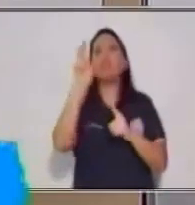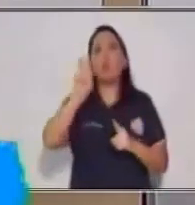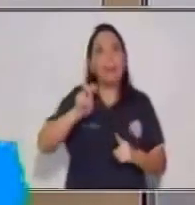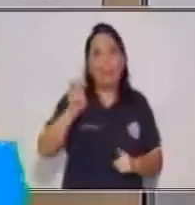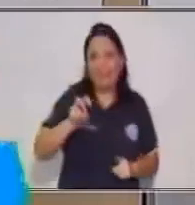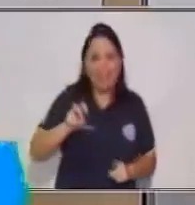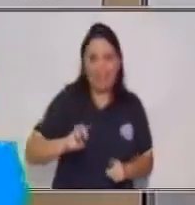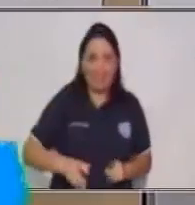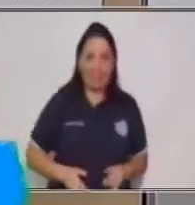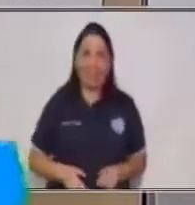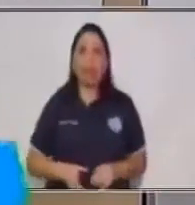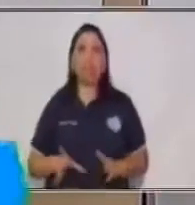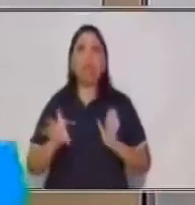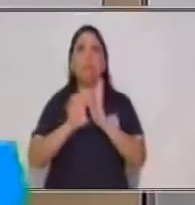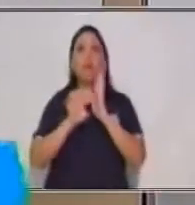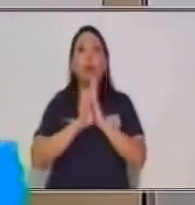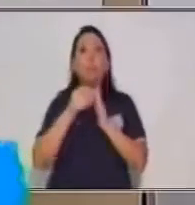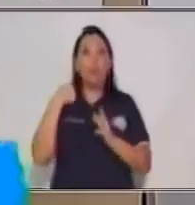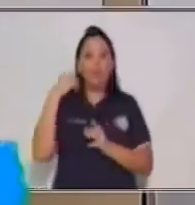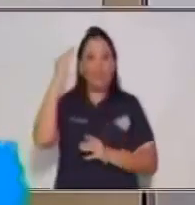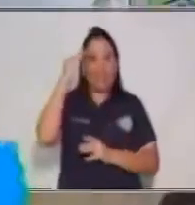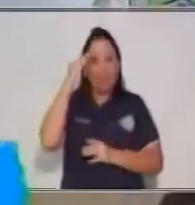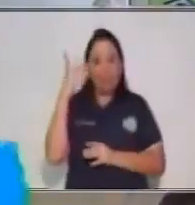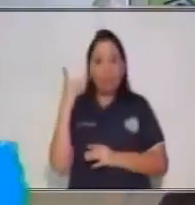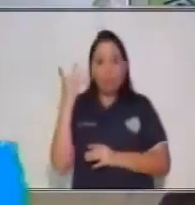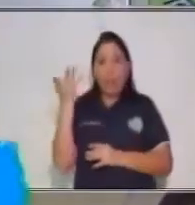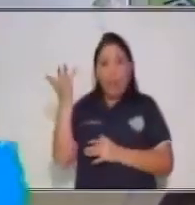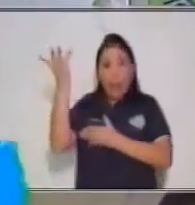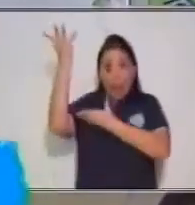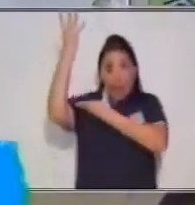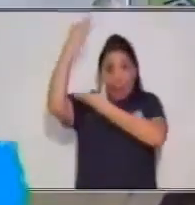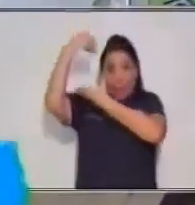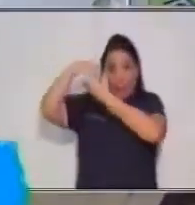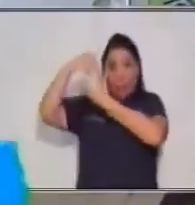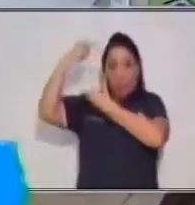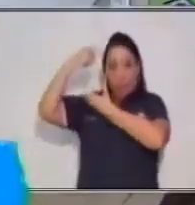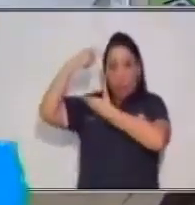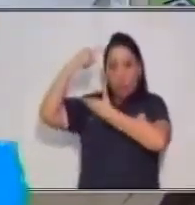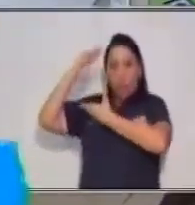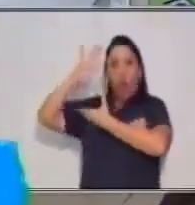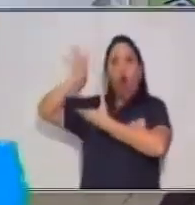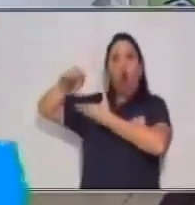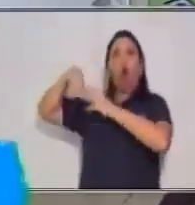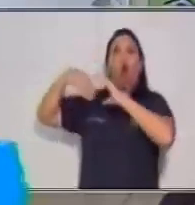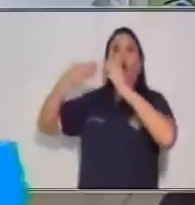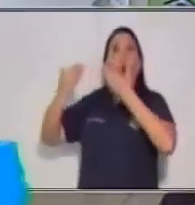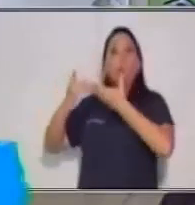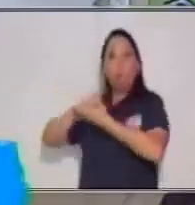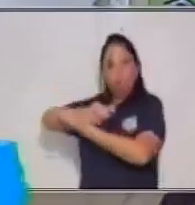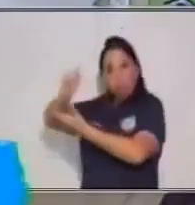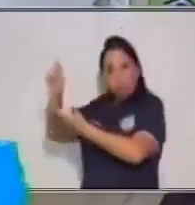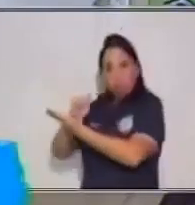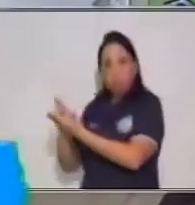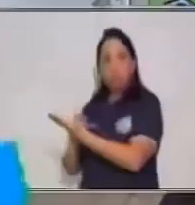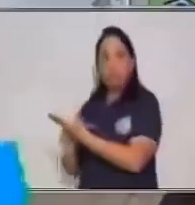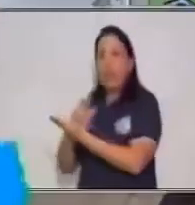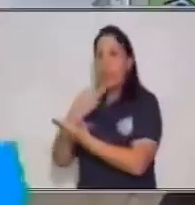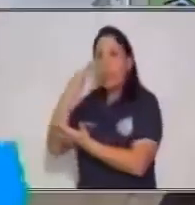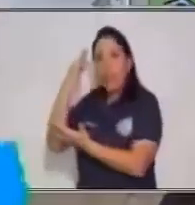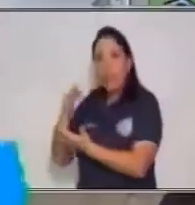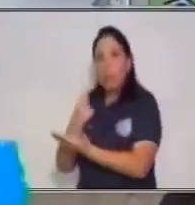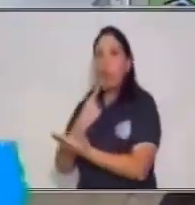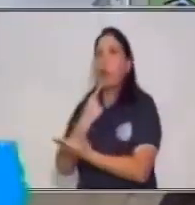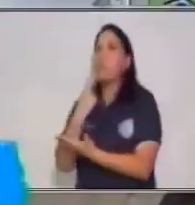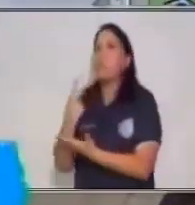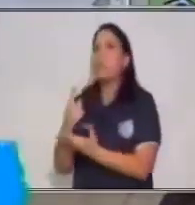tenemos que saber seleccionar nuestra información? Es decir, saber distinguir entre lo que de verdad tenemos que decir